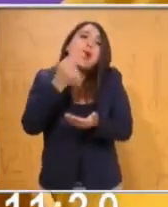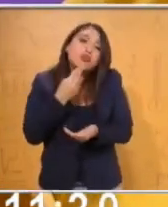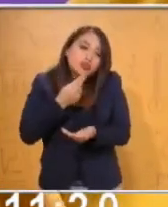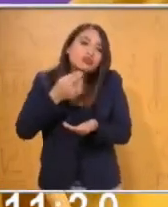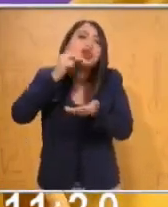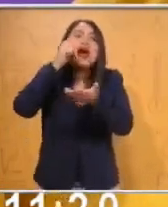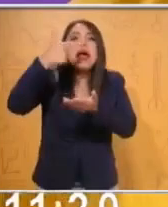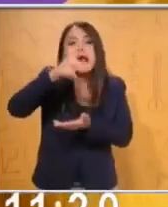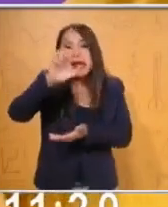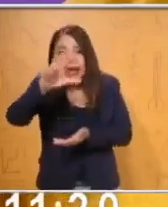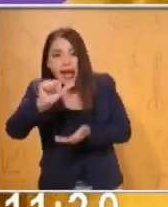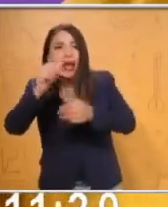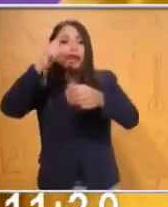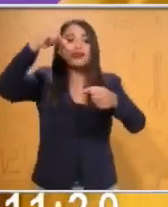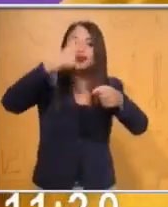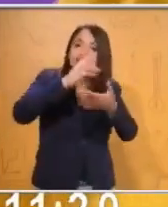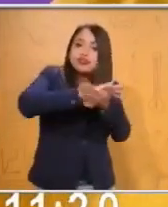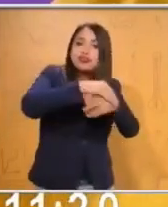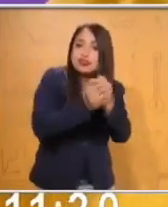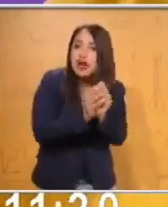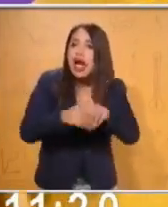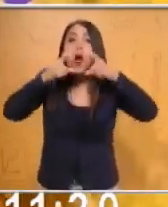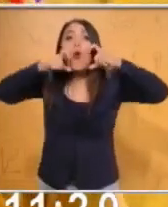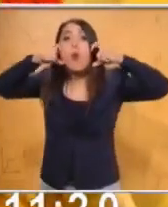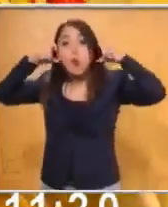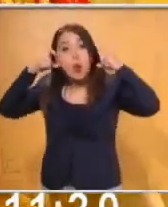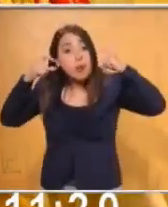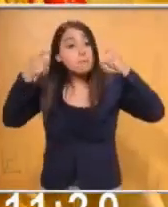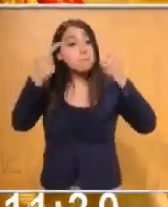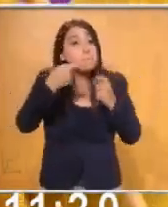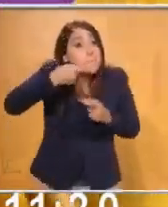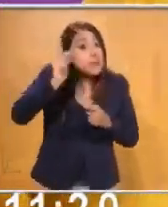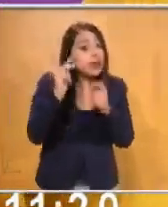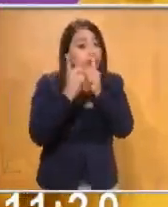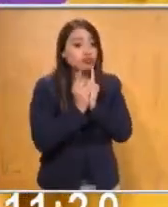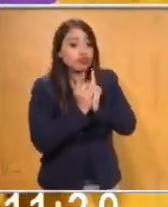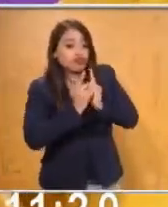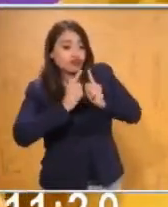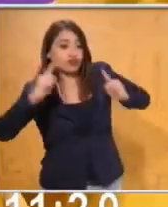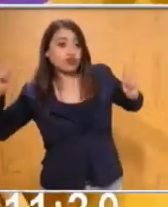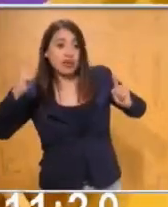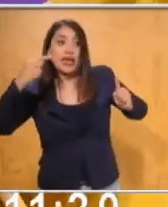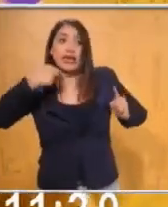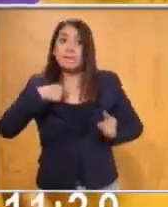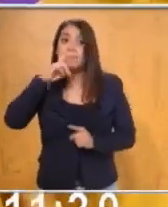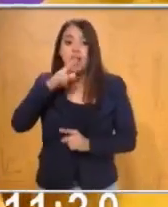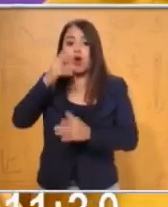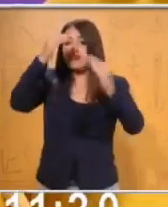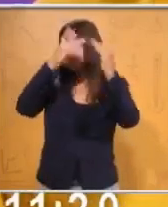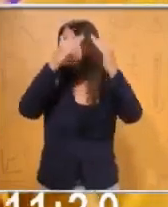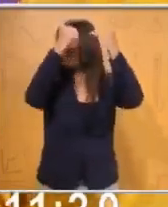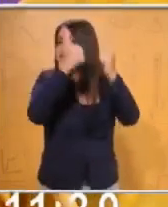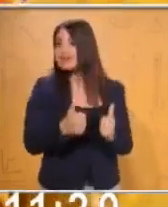cubrebocas, pero sobre todo guardar la sana distancia y no salir de mi casa solamente para lo